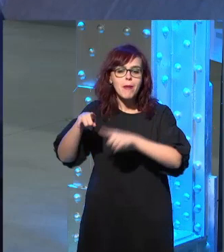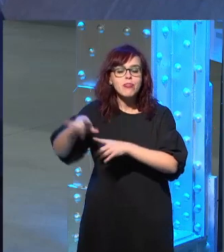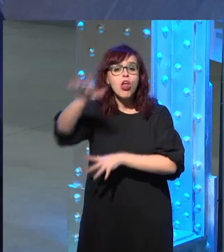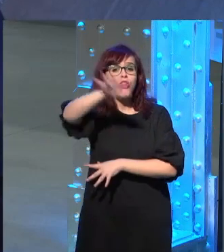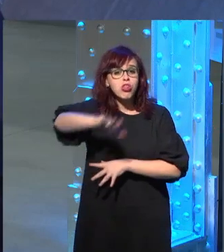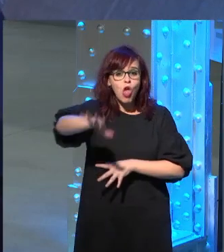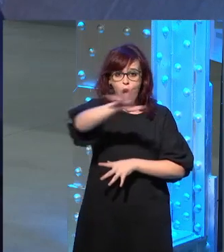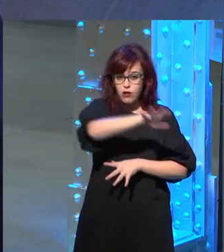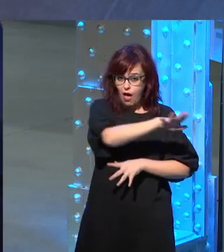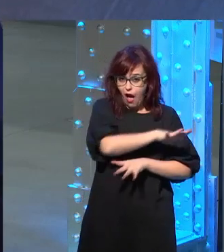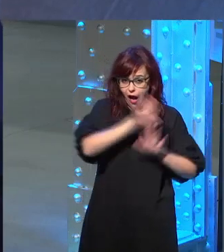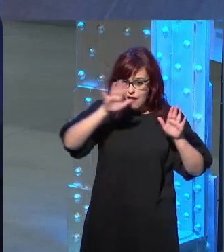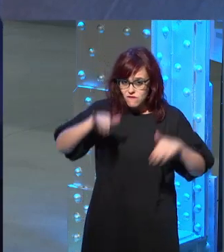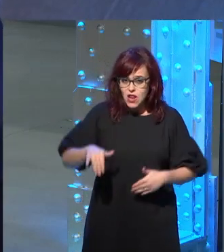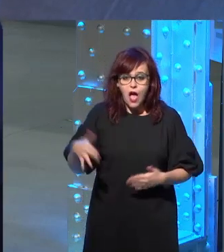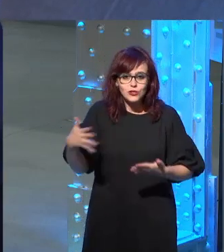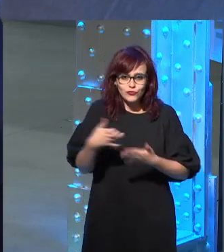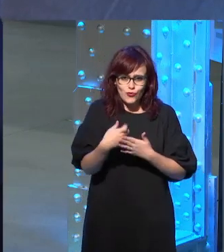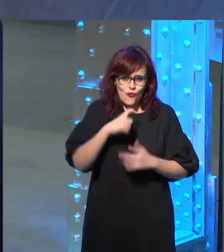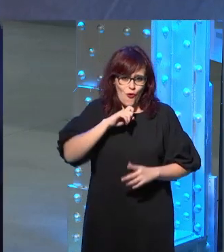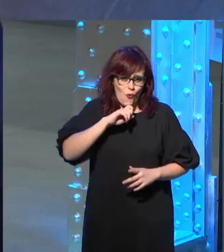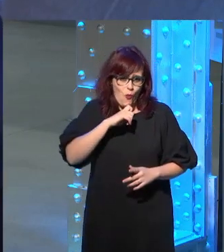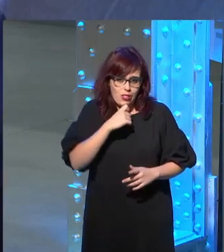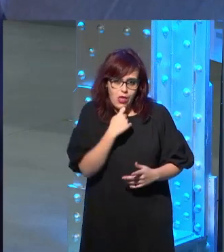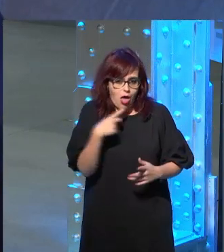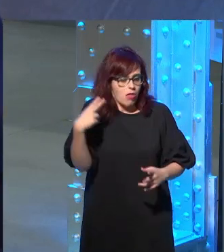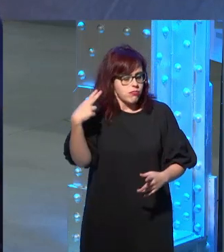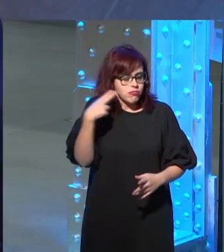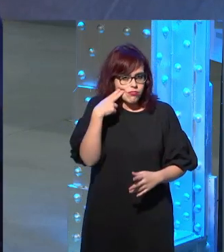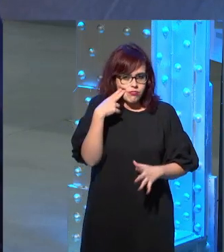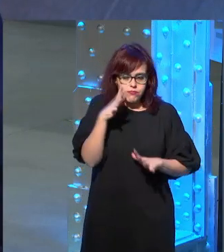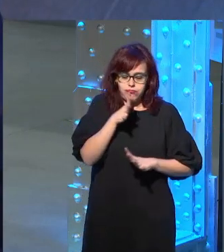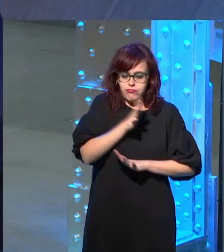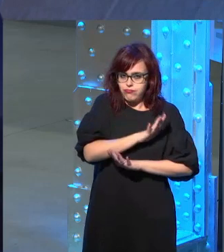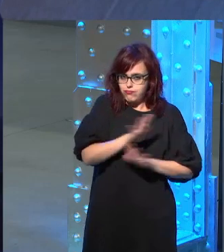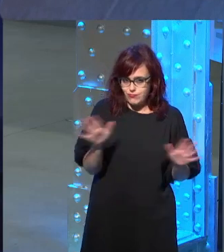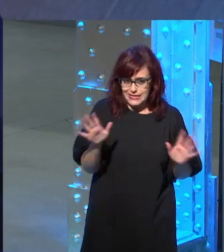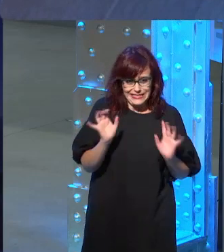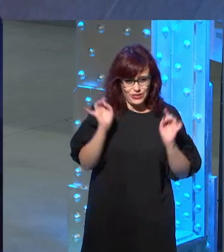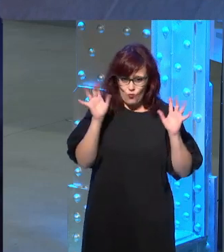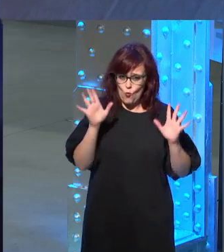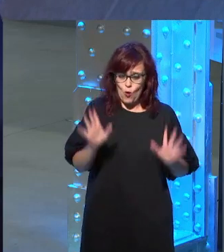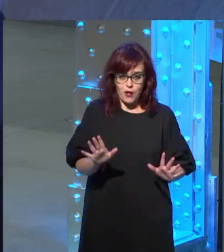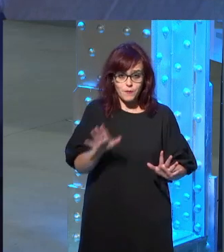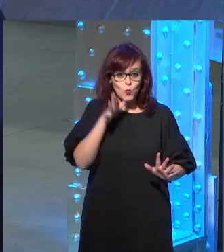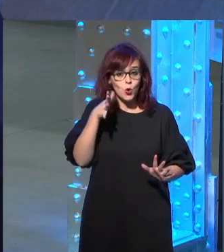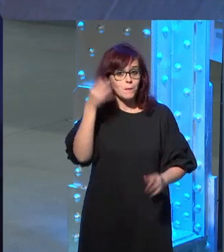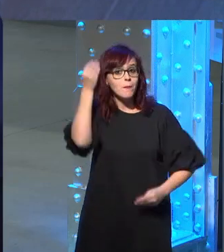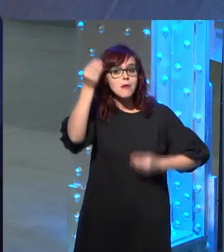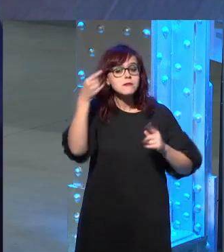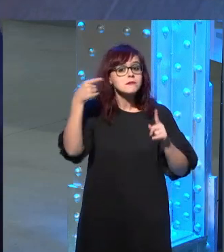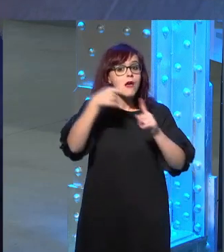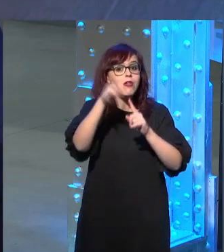la misma crueldad ferocidad la idea de que matando